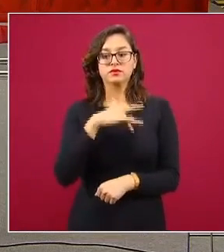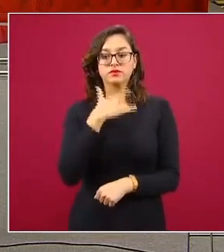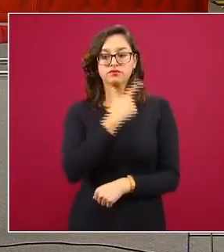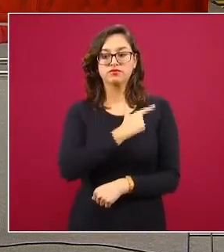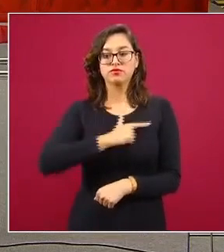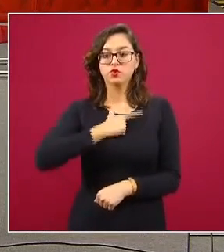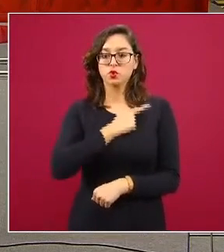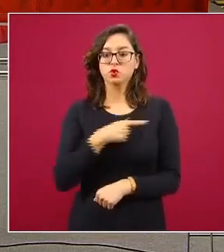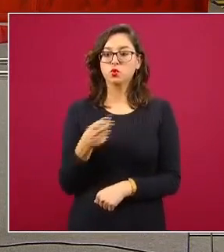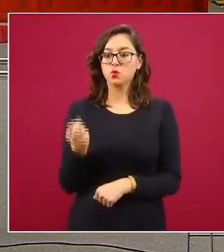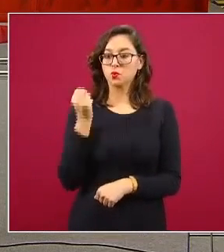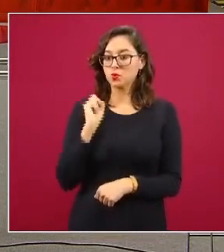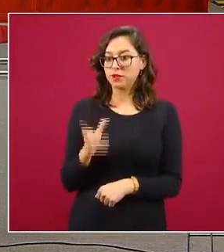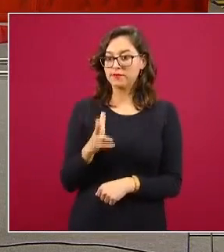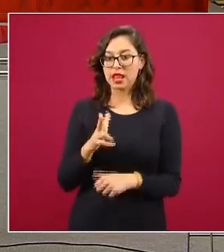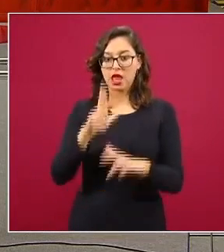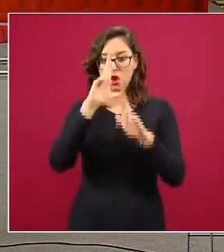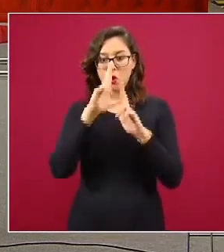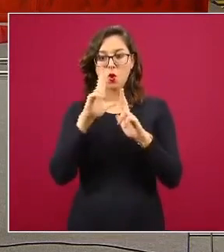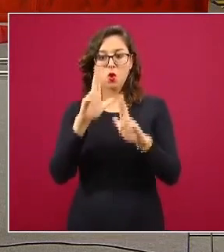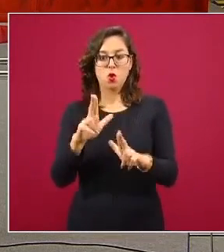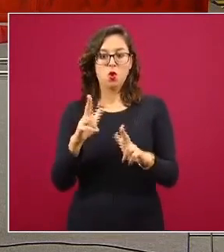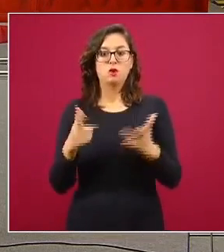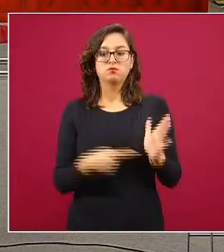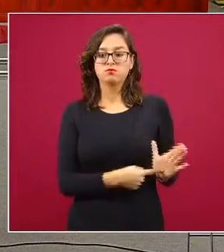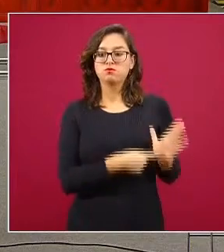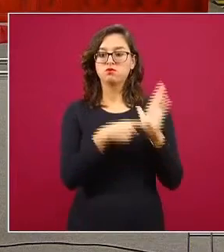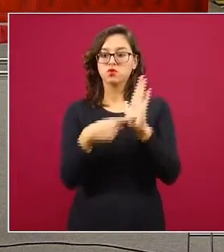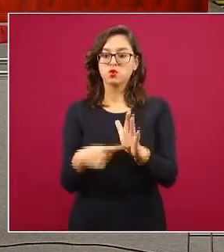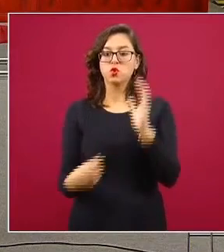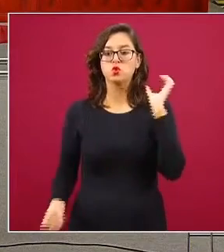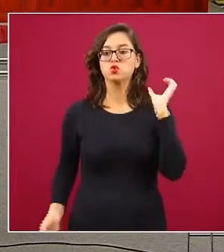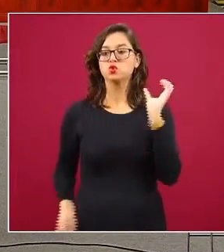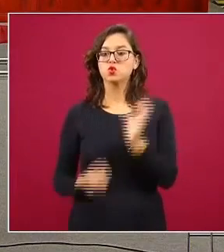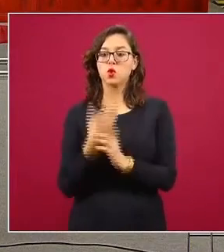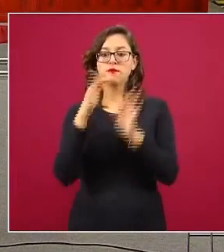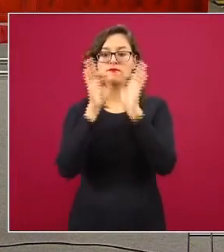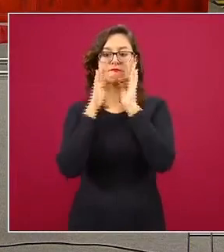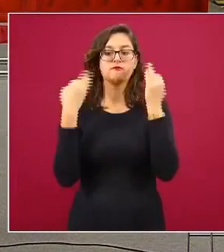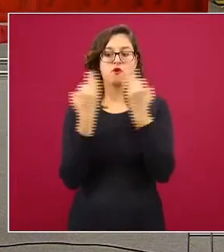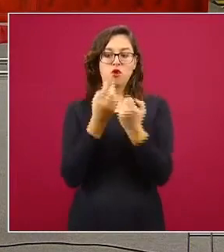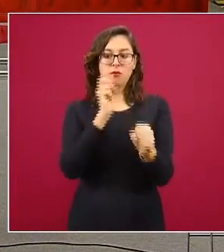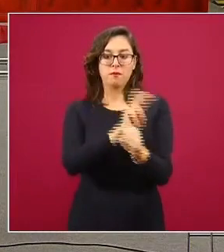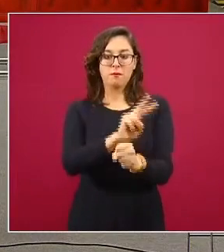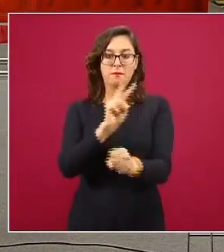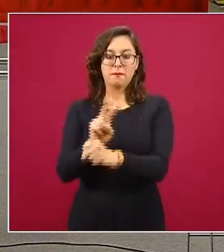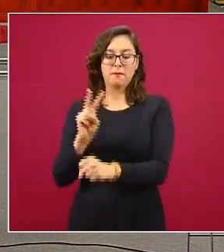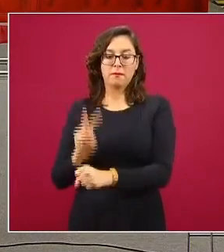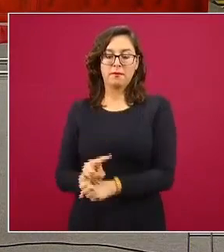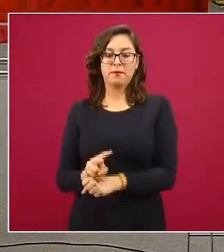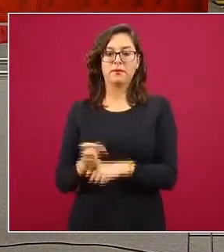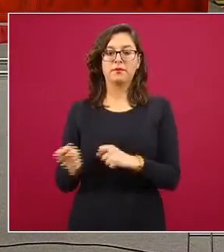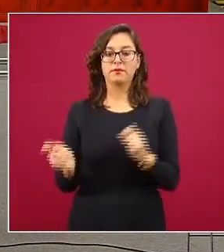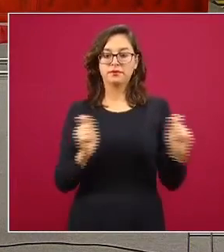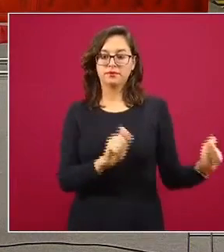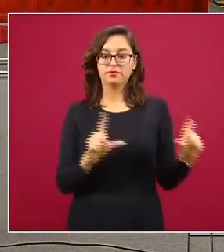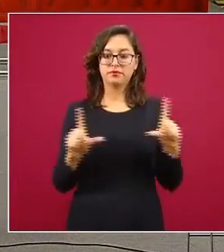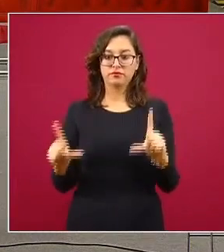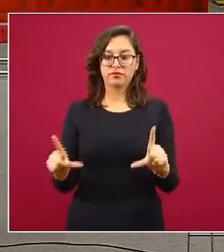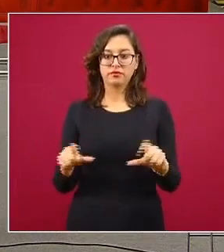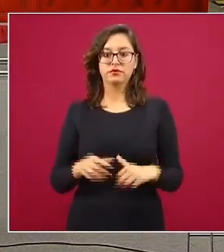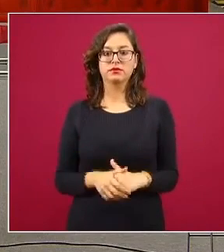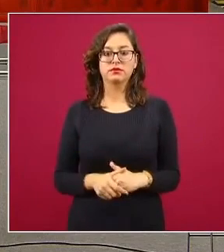honor presentarle un nuevo modelo de vigilancia y, en diapositiva siguiente,